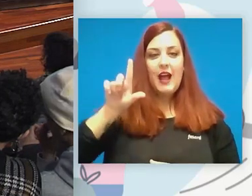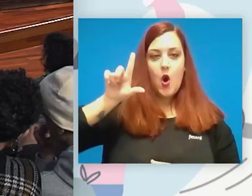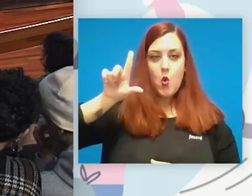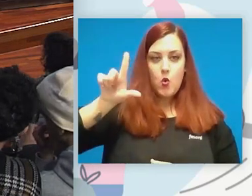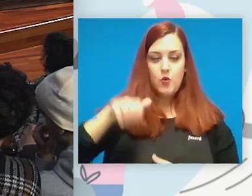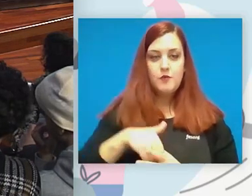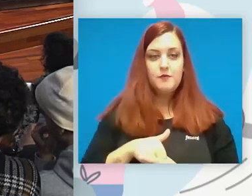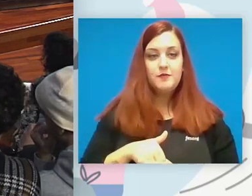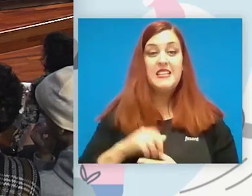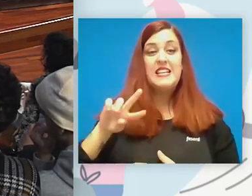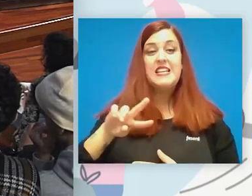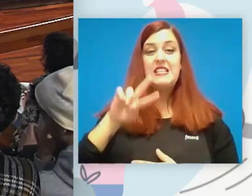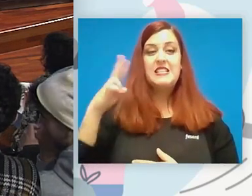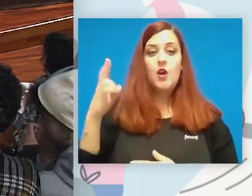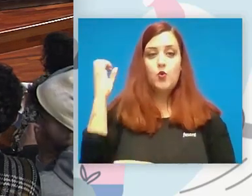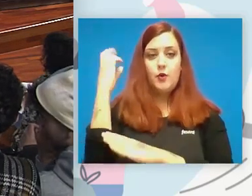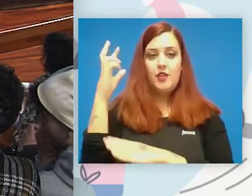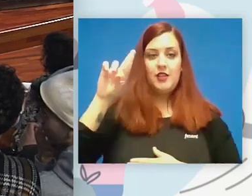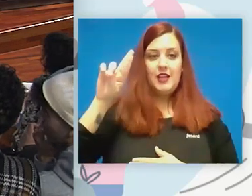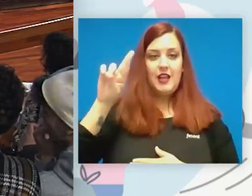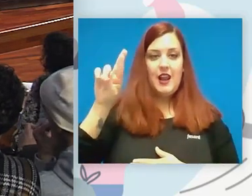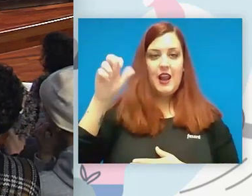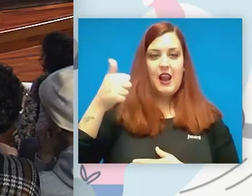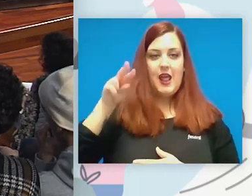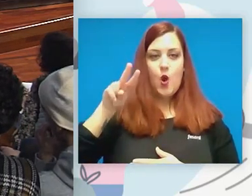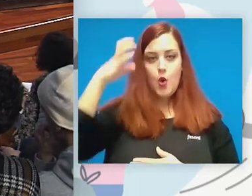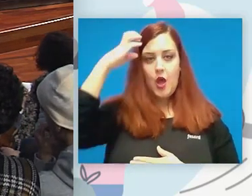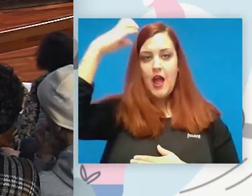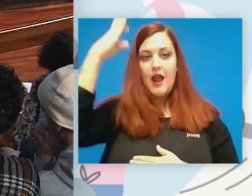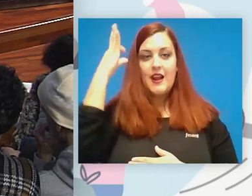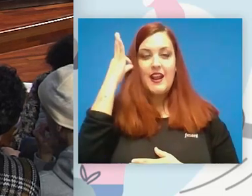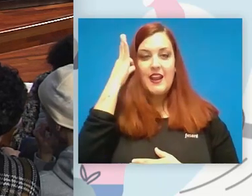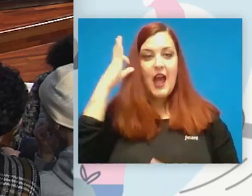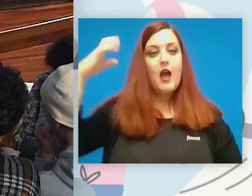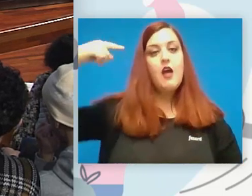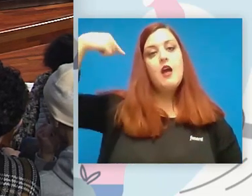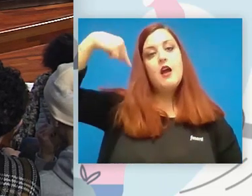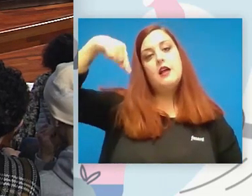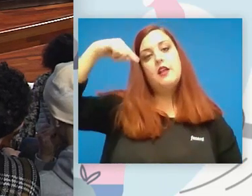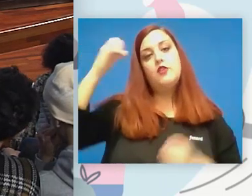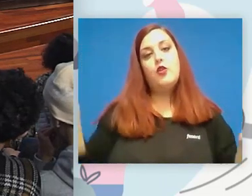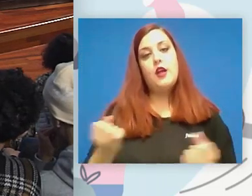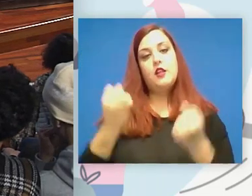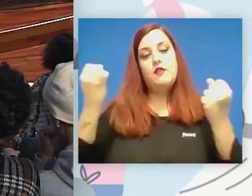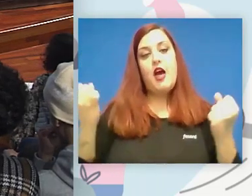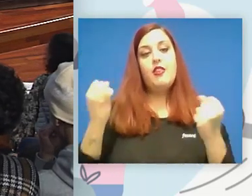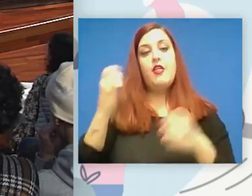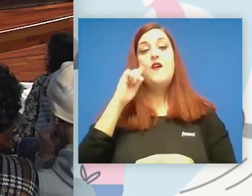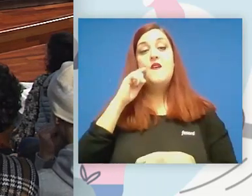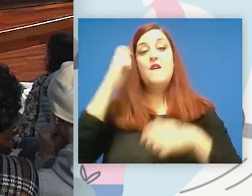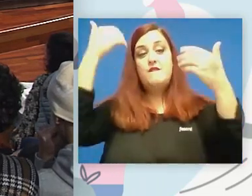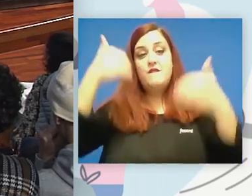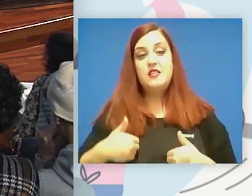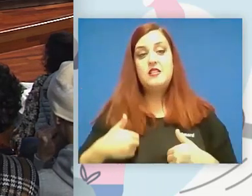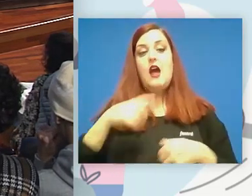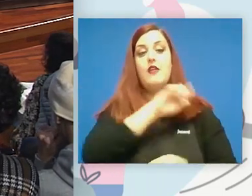Nuestro segundo ponente es Raúl Reina. Raúl es catedrático de actividad física y deporte adaptado de la Universidad